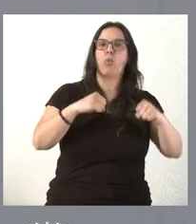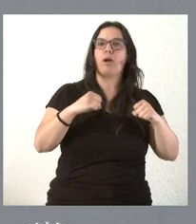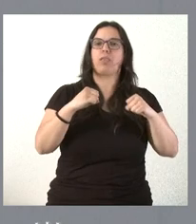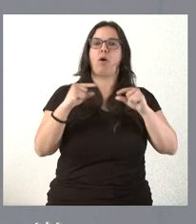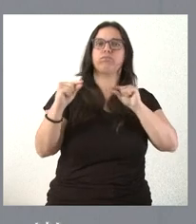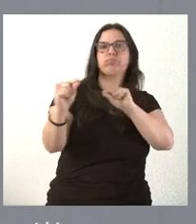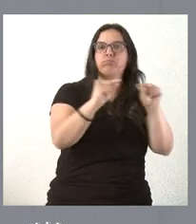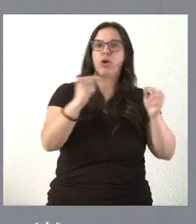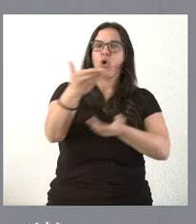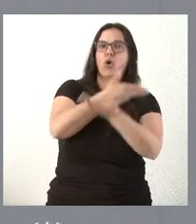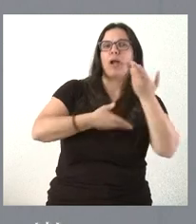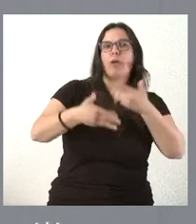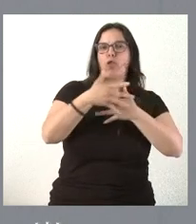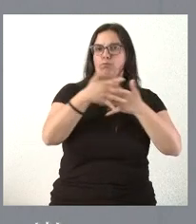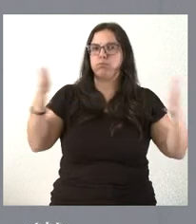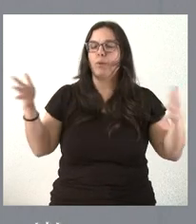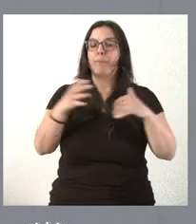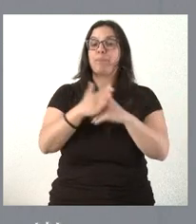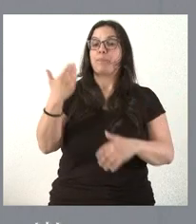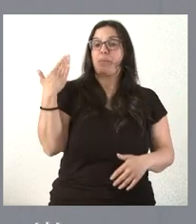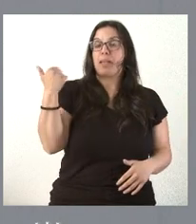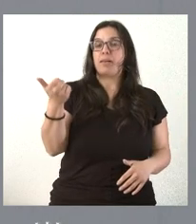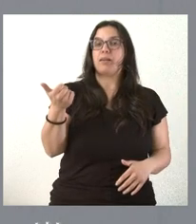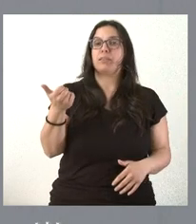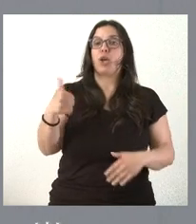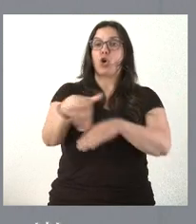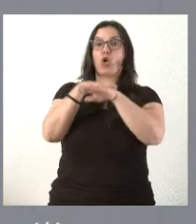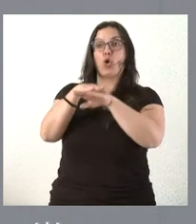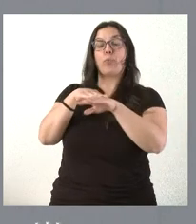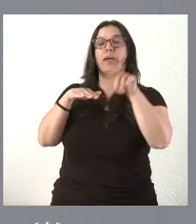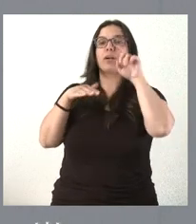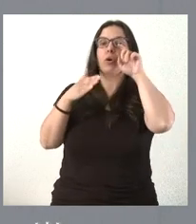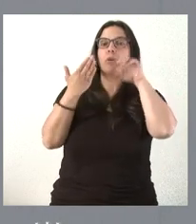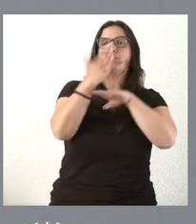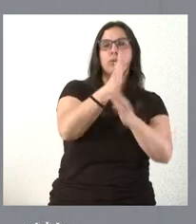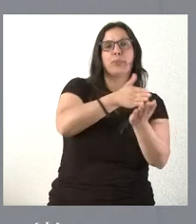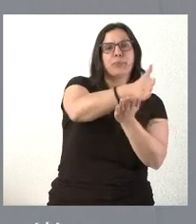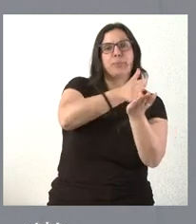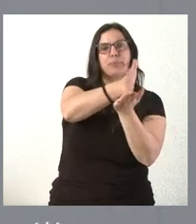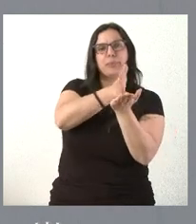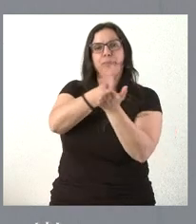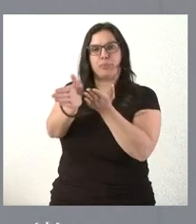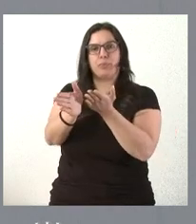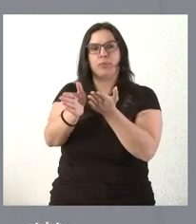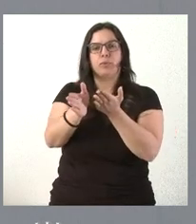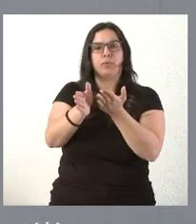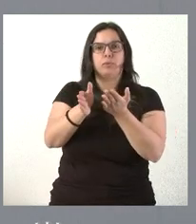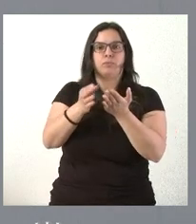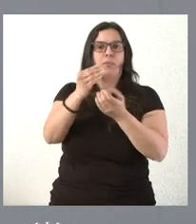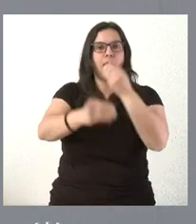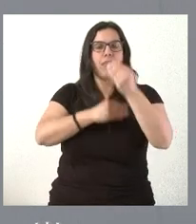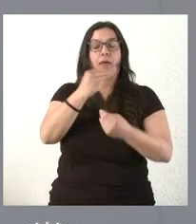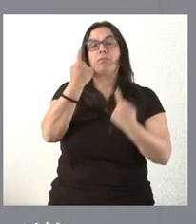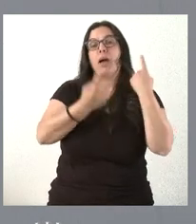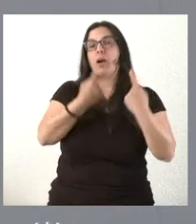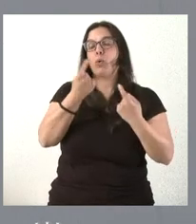una amplia colaboración. Ayer se planteó por parte del Gobierno varias vías de recorrido. Algunas pasan